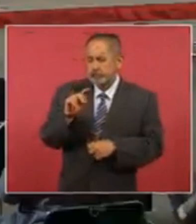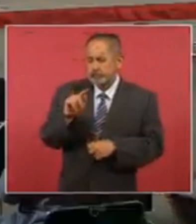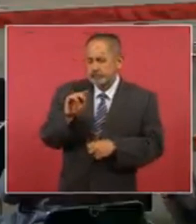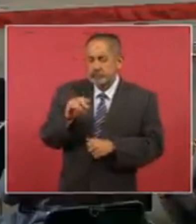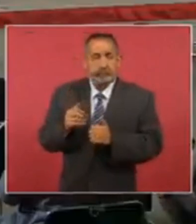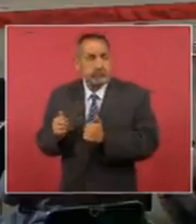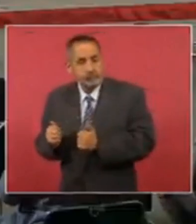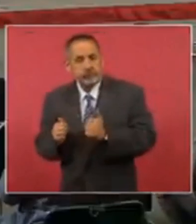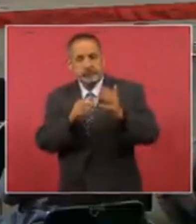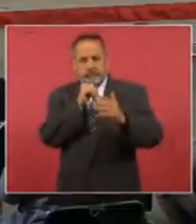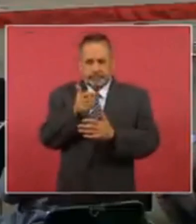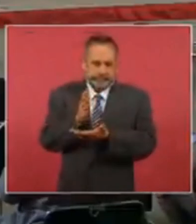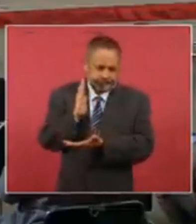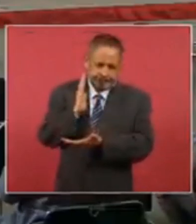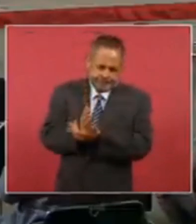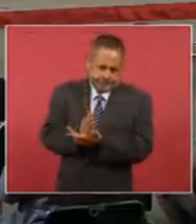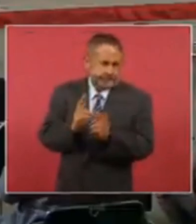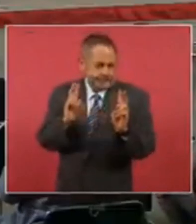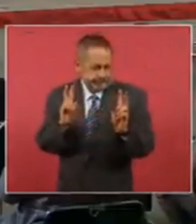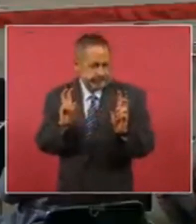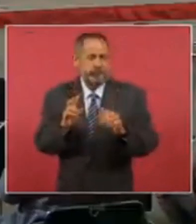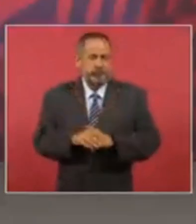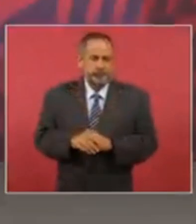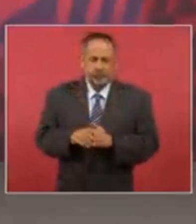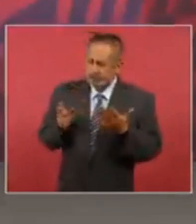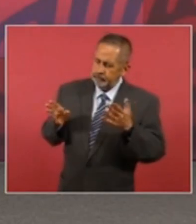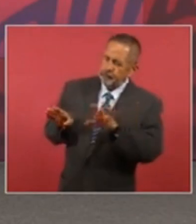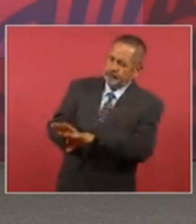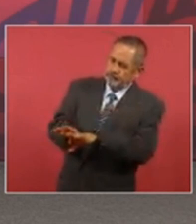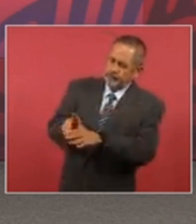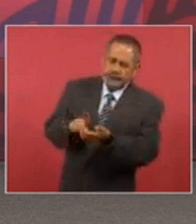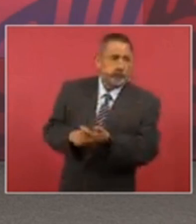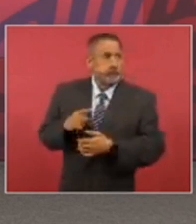te bloquea por completo